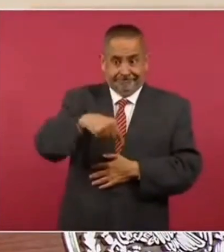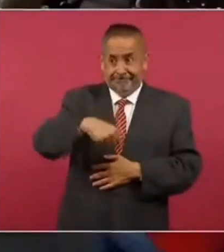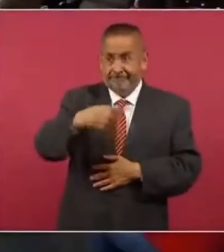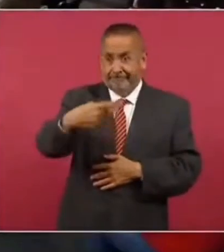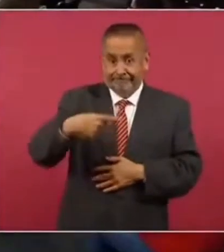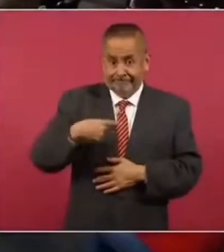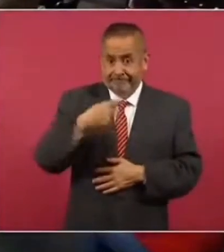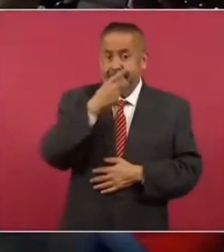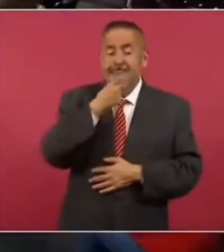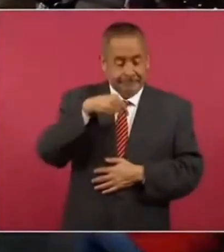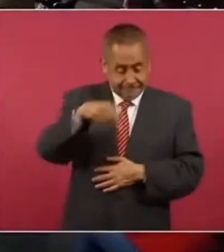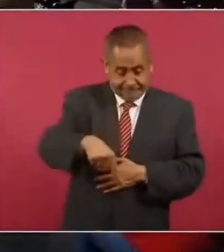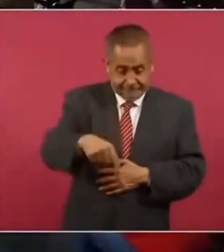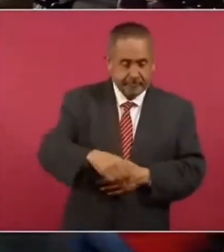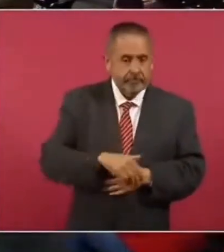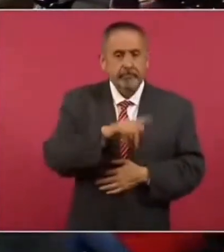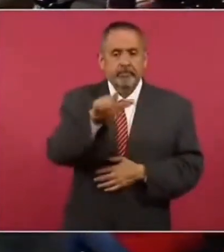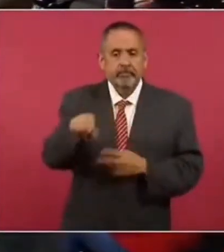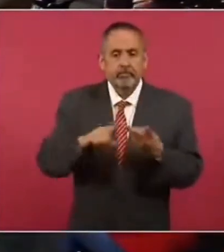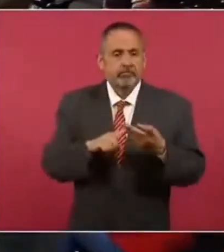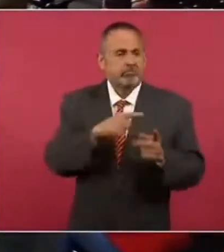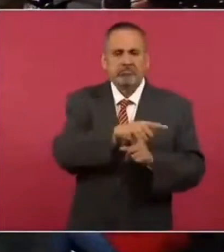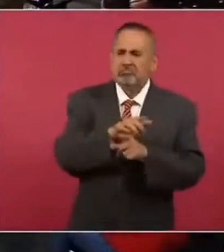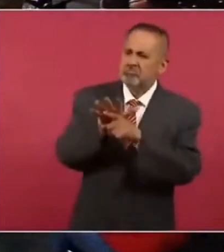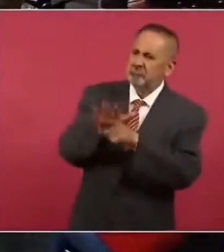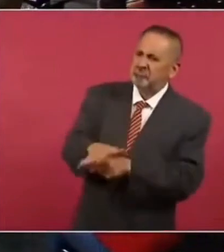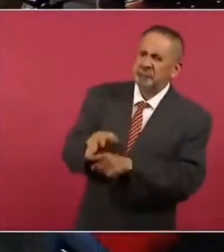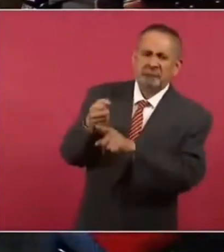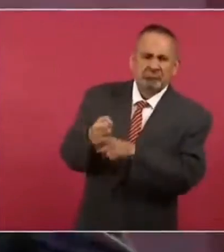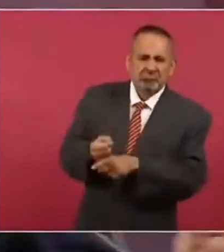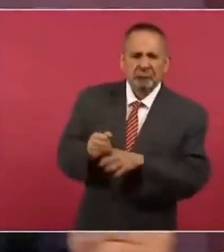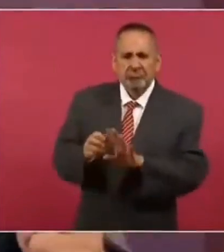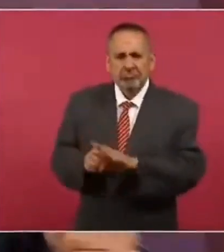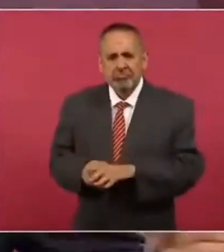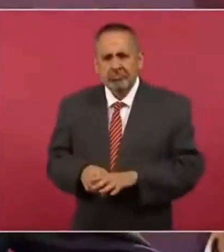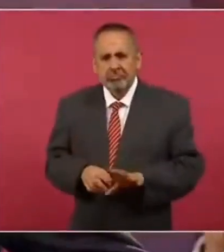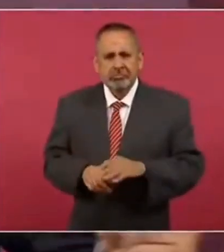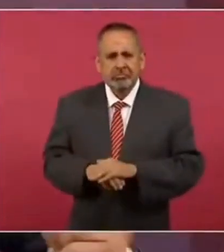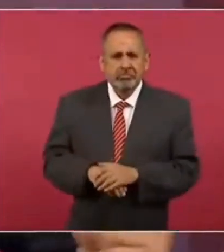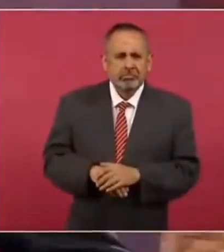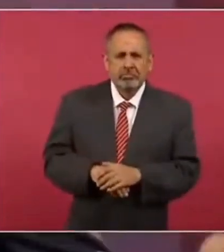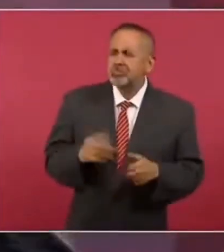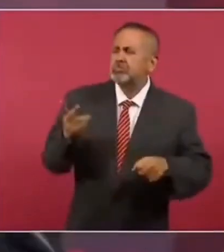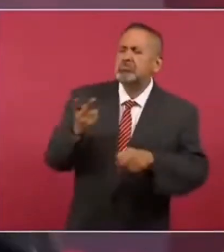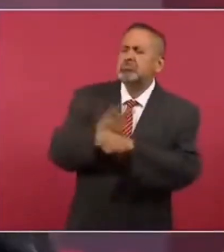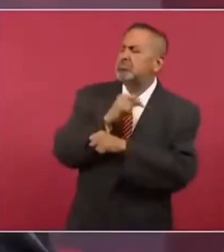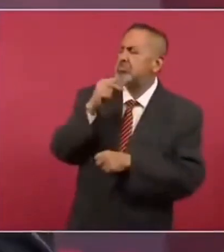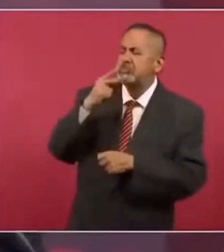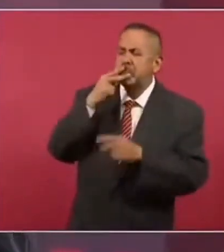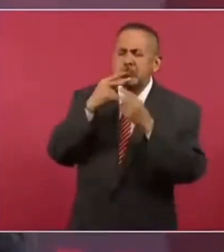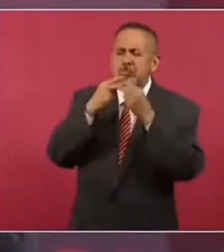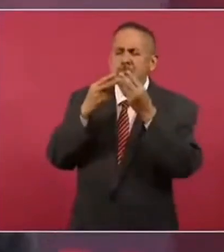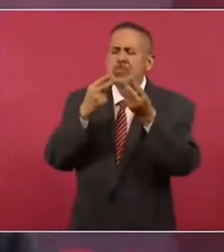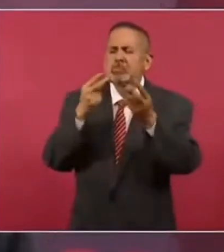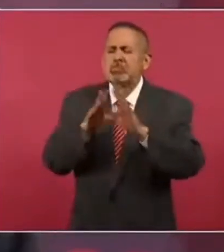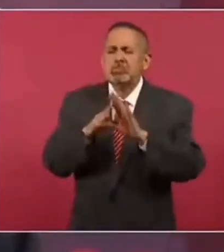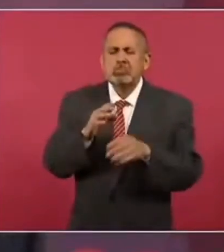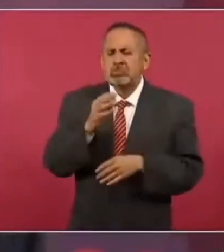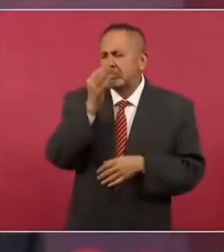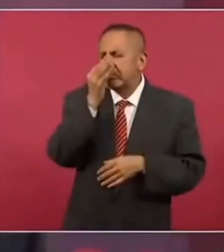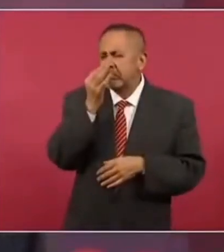Luego, la presión. No pasa nada con los vapeadores. Son cinco